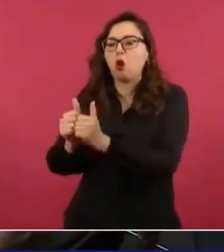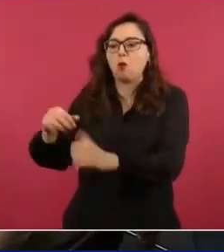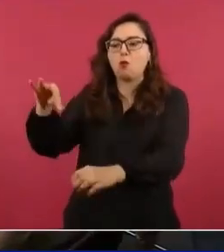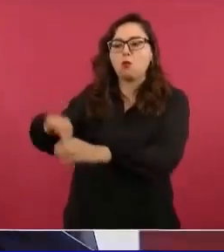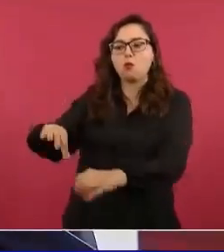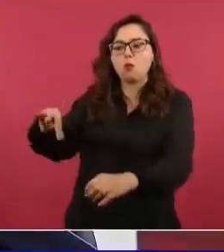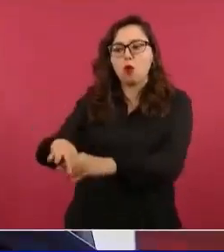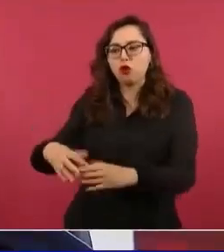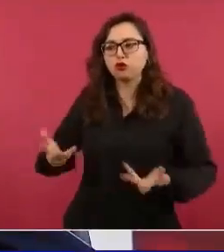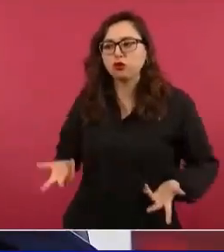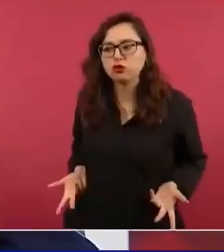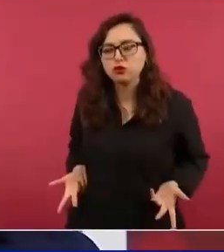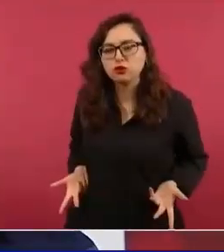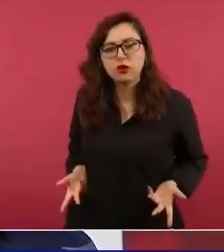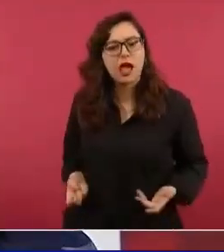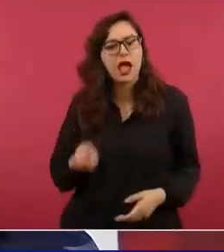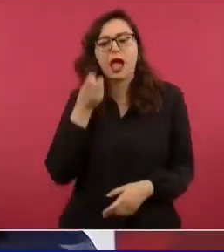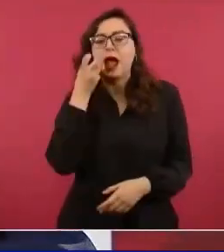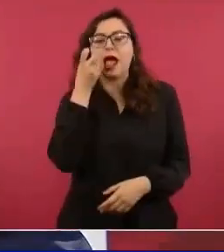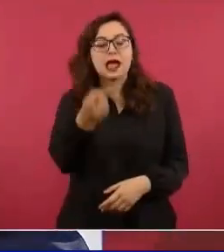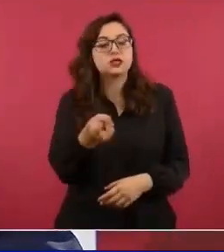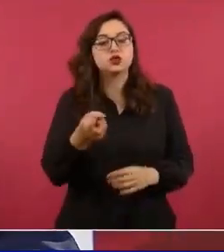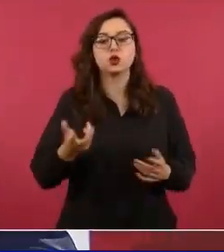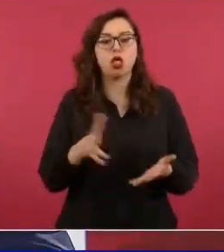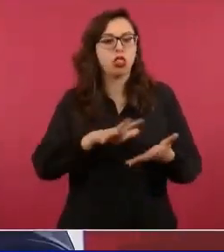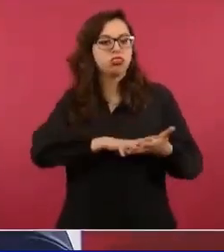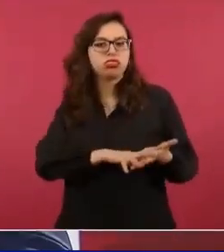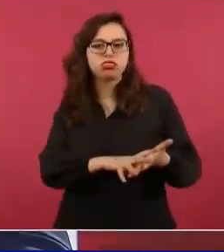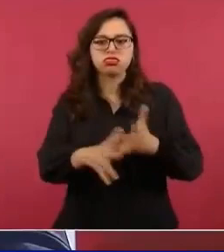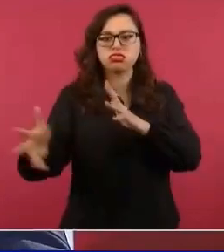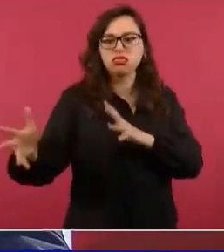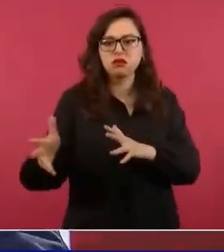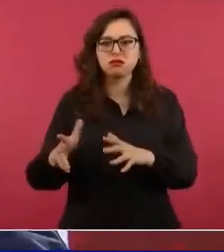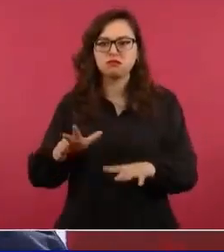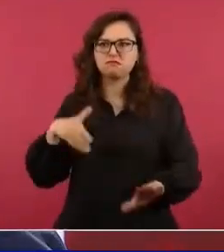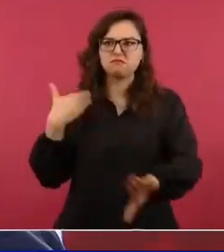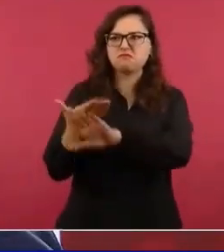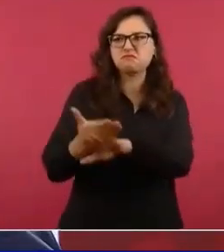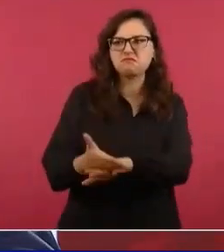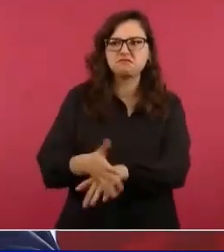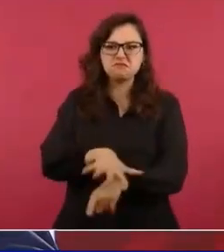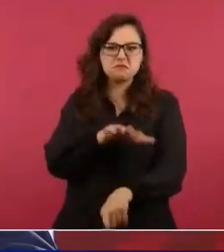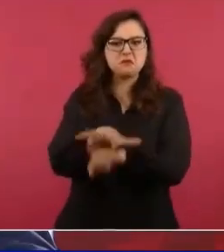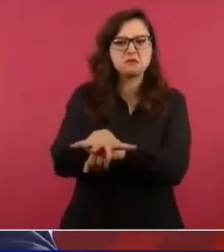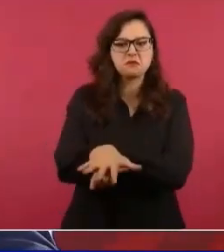Esa es la vía, no la violencia, no la represión,